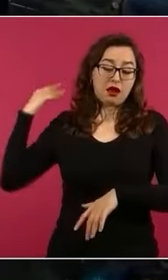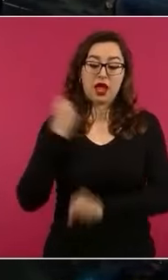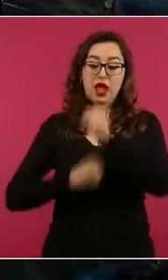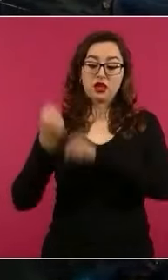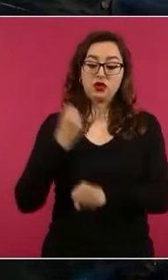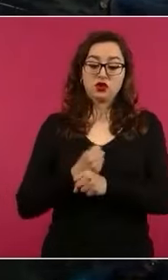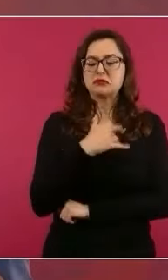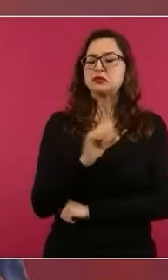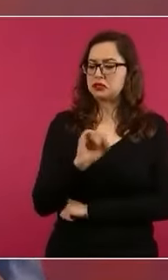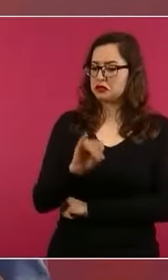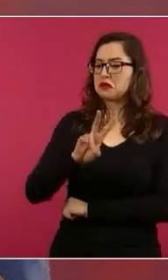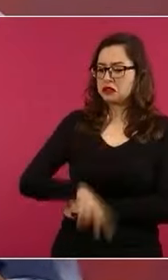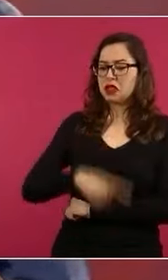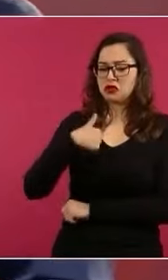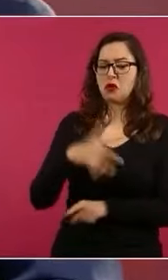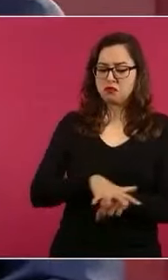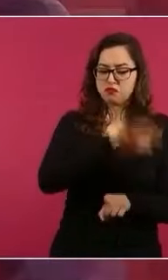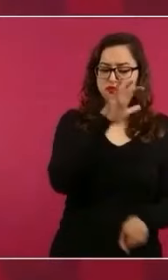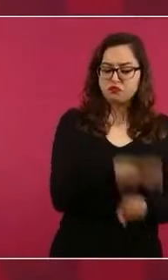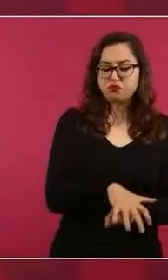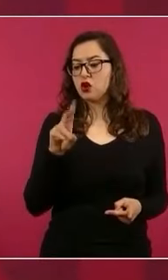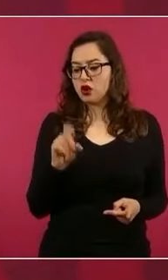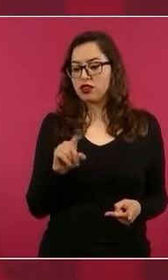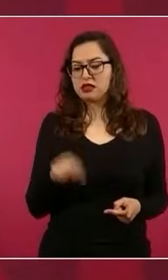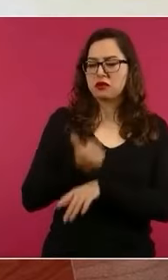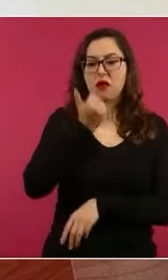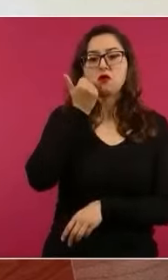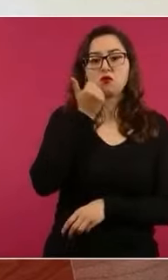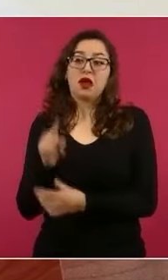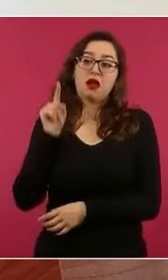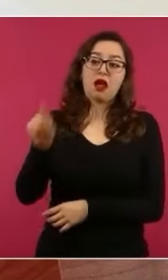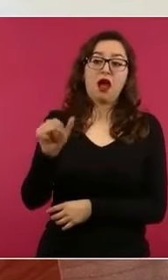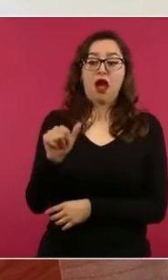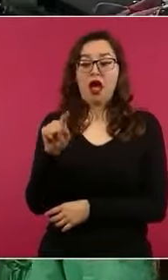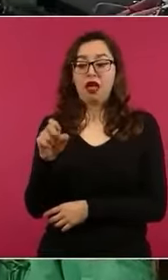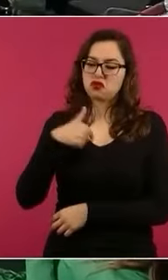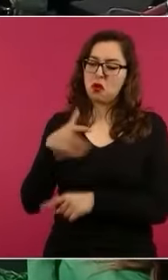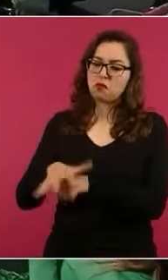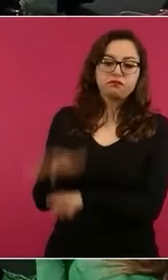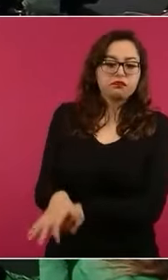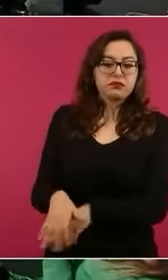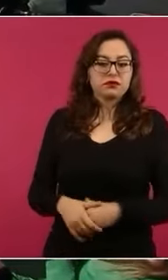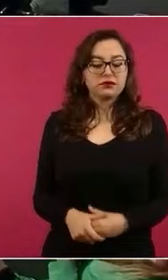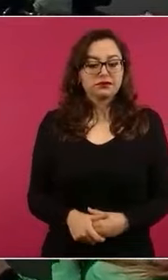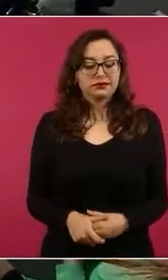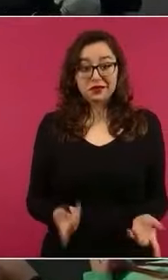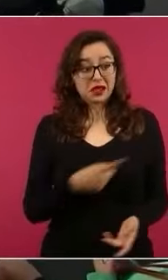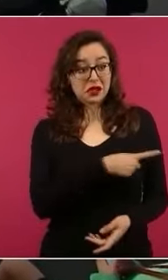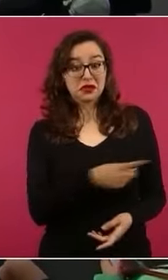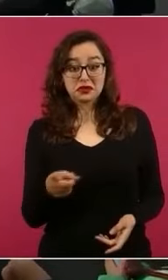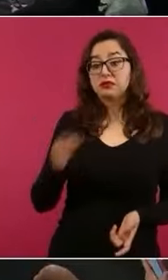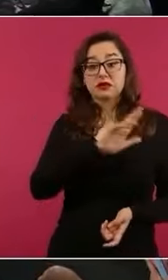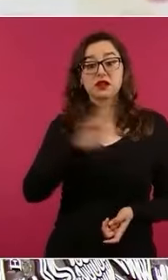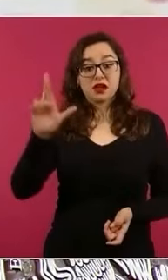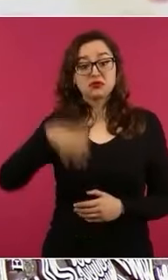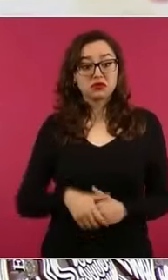represión del 71. Peña Nieto dijo, yo soy el responsable de Atenco. A ver si no podemos recoger, porque ayuda mucho. Si